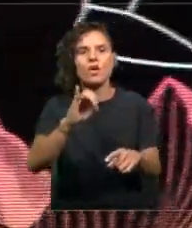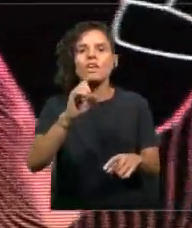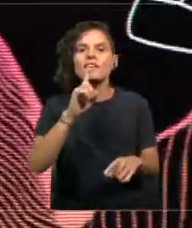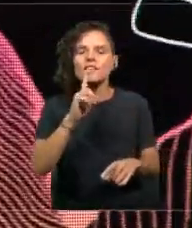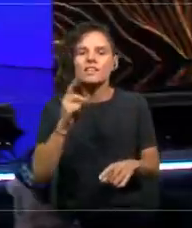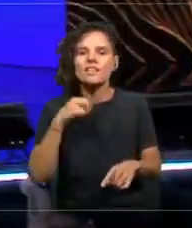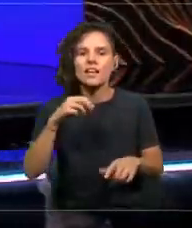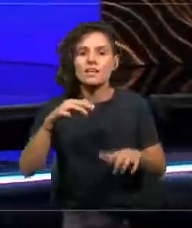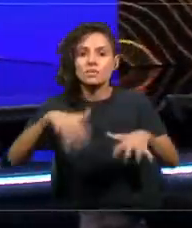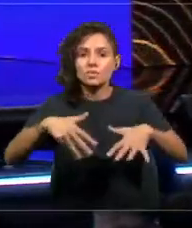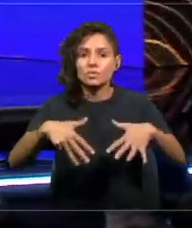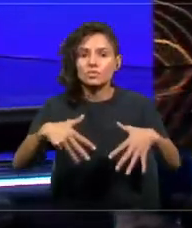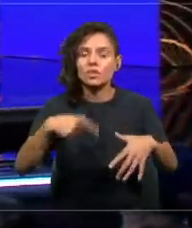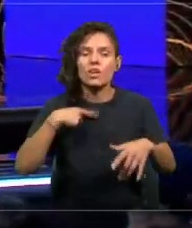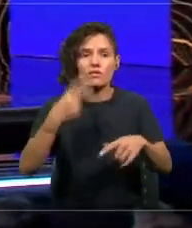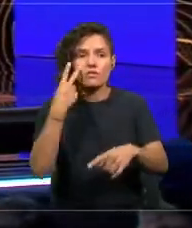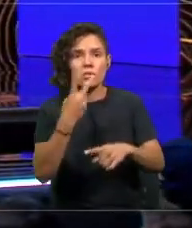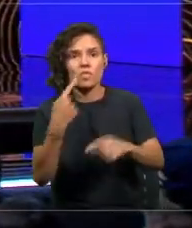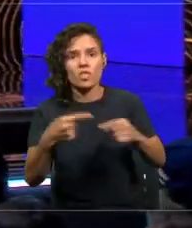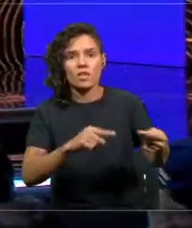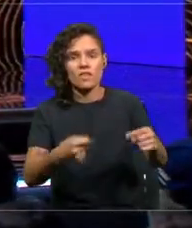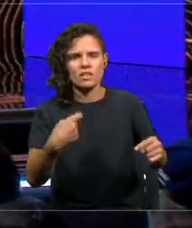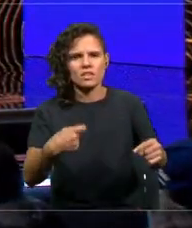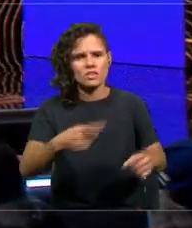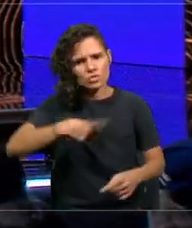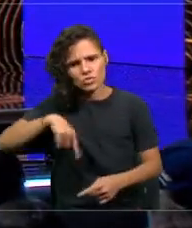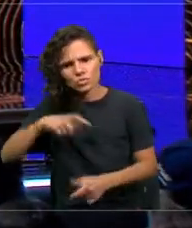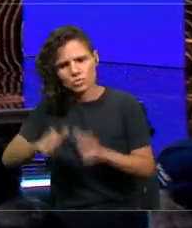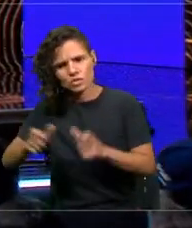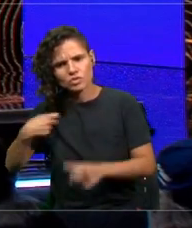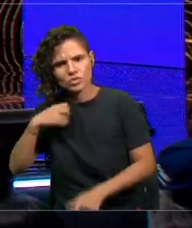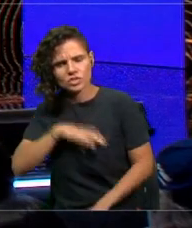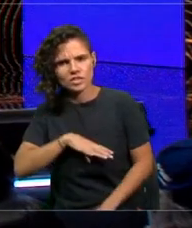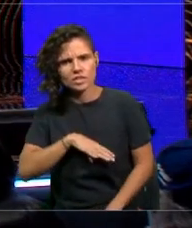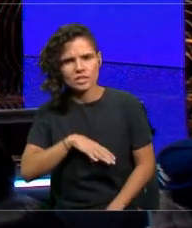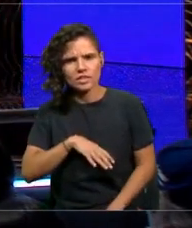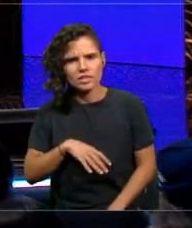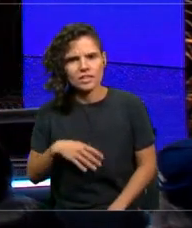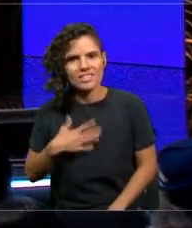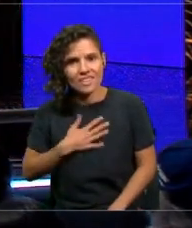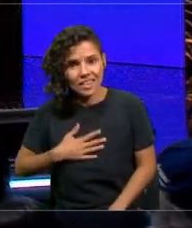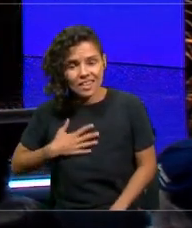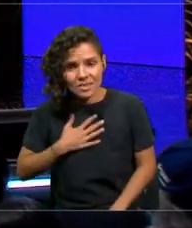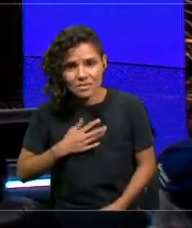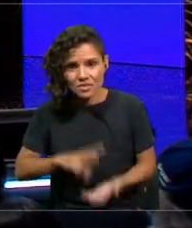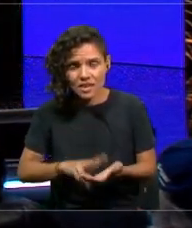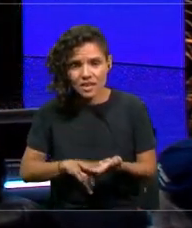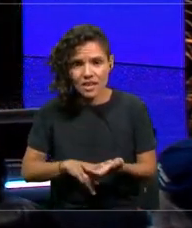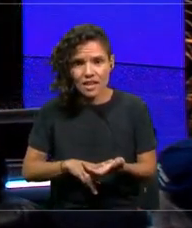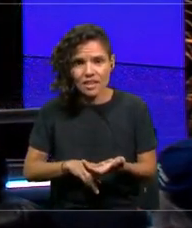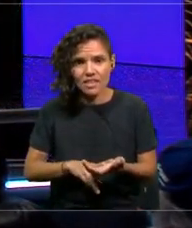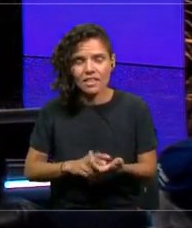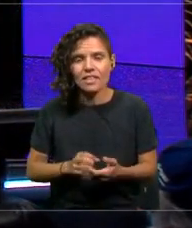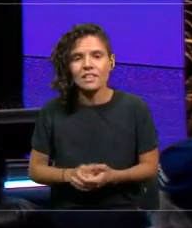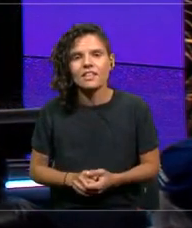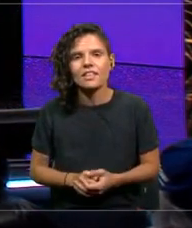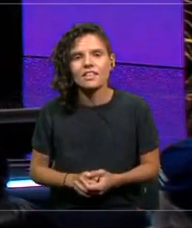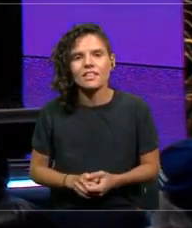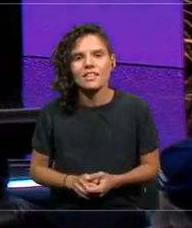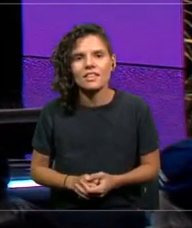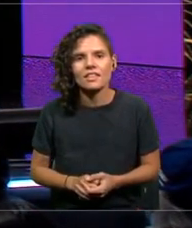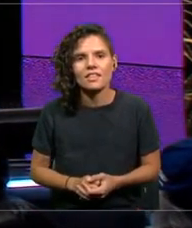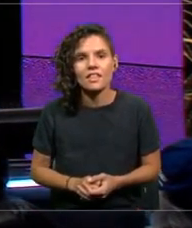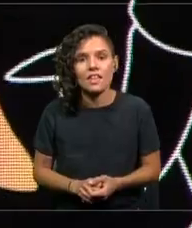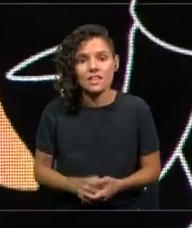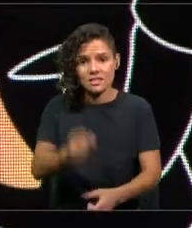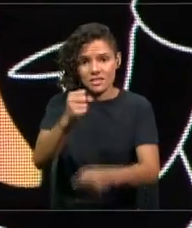2019, ¿estamos disponibles a volver, a poner un valor principal en el rol